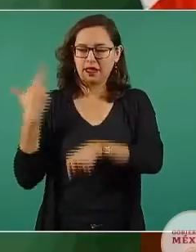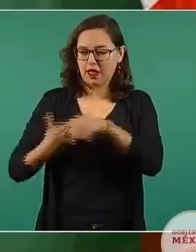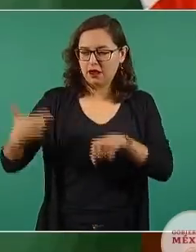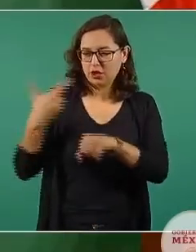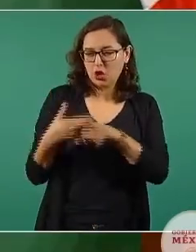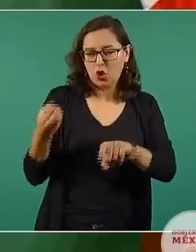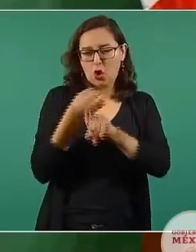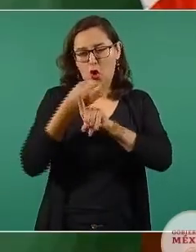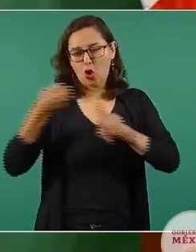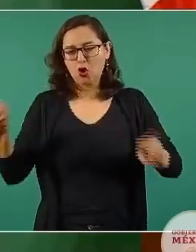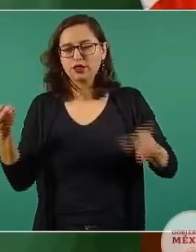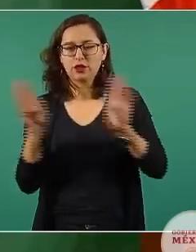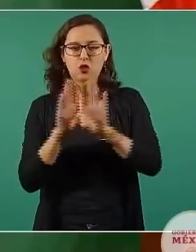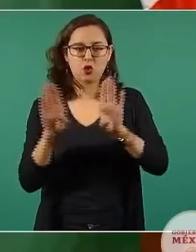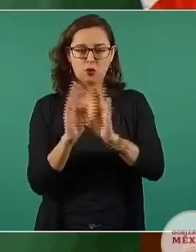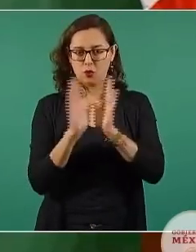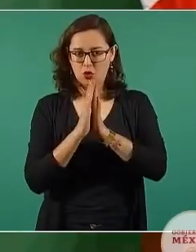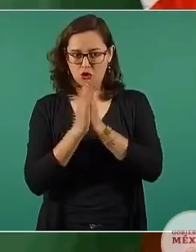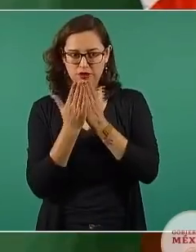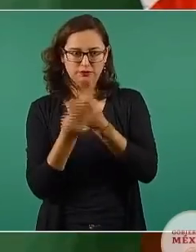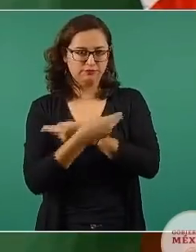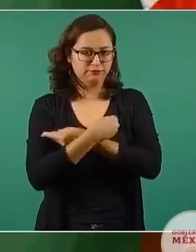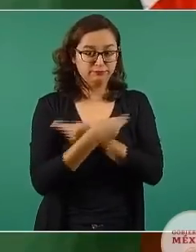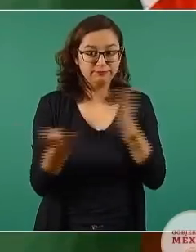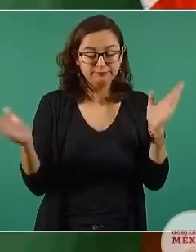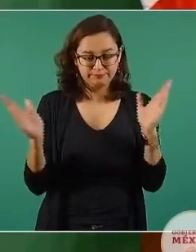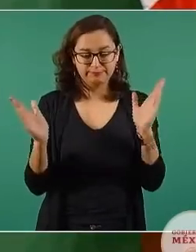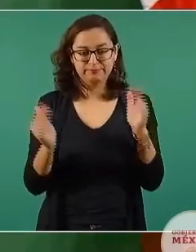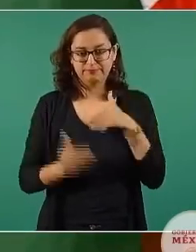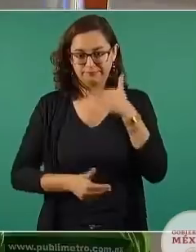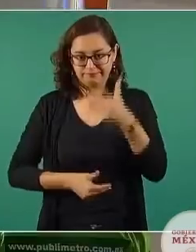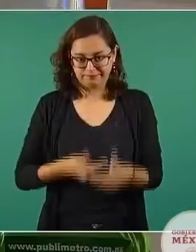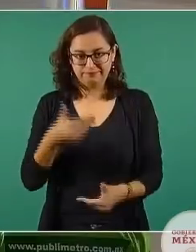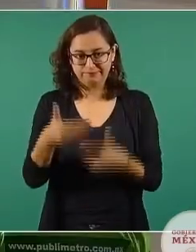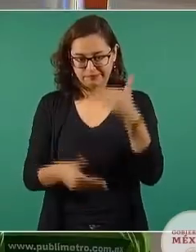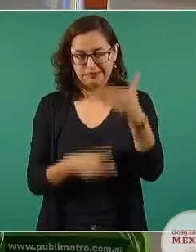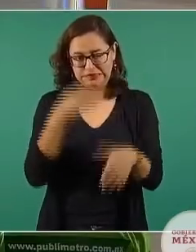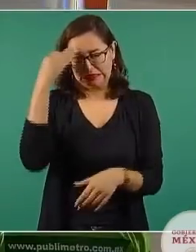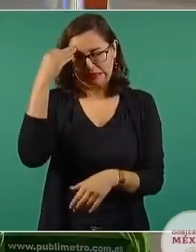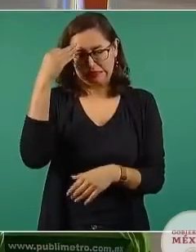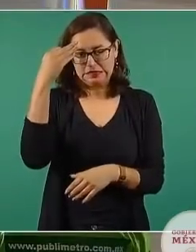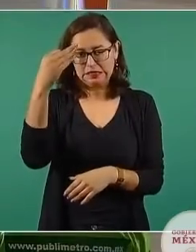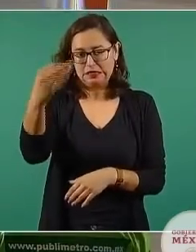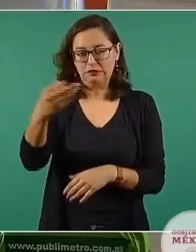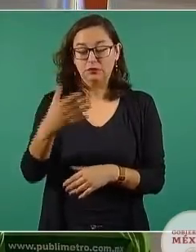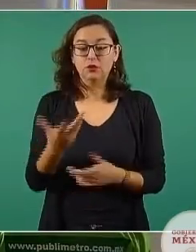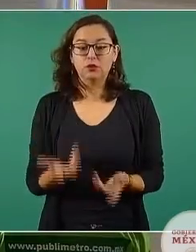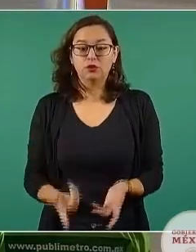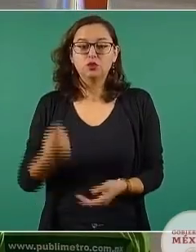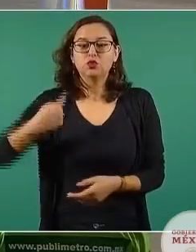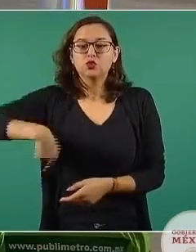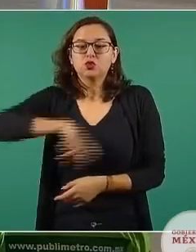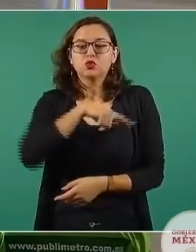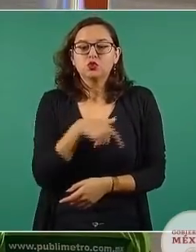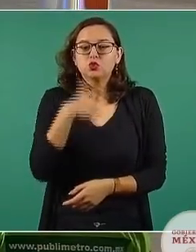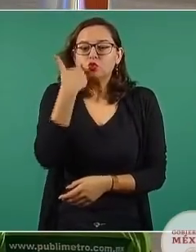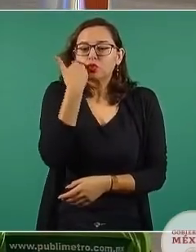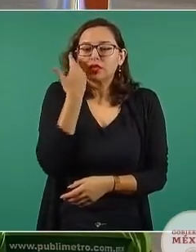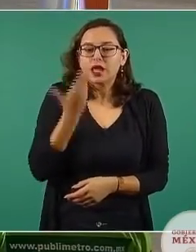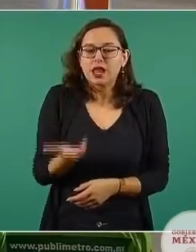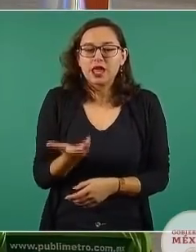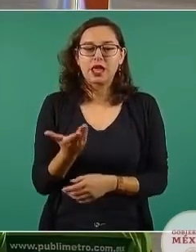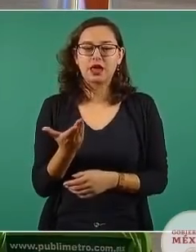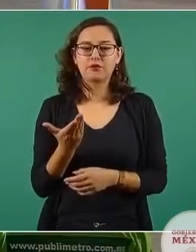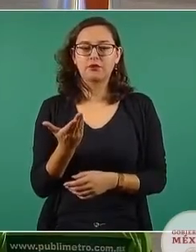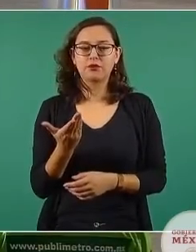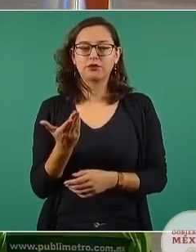porque nos va a tomar tiempo distribuirlo. Como queremos ir a la minucia de la distribución, al detalle, a la esquina, a